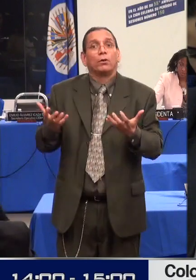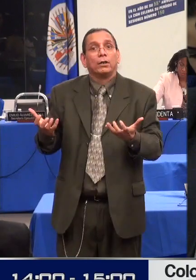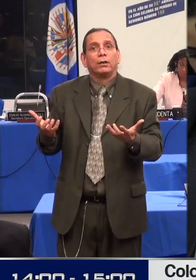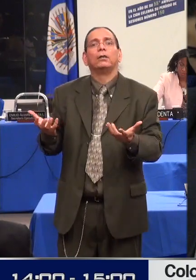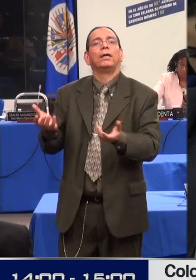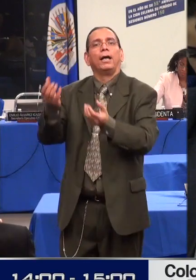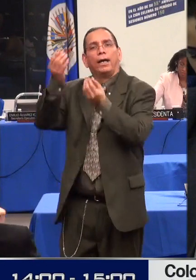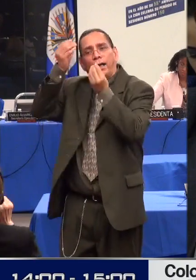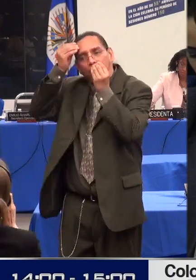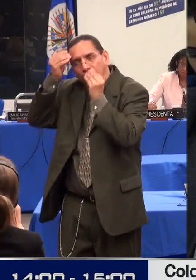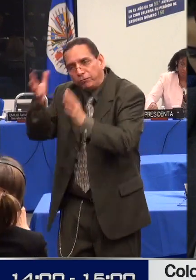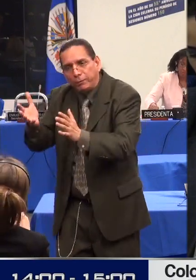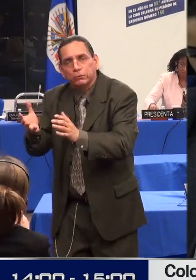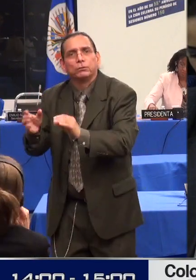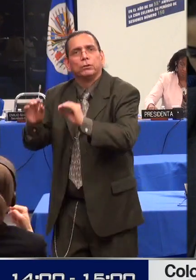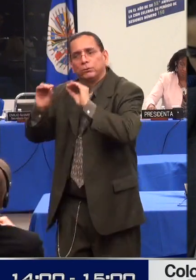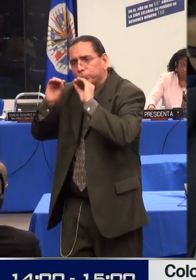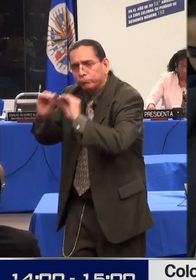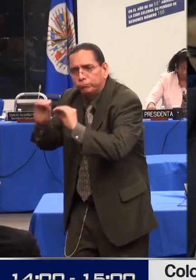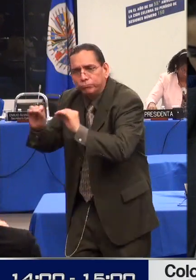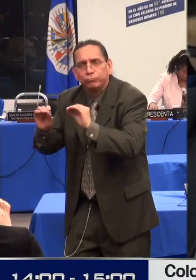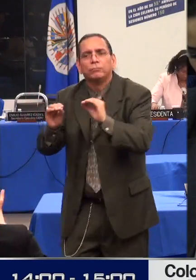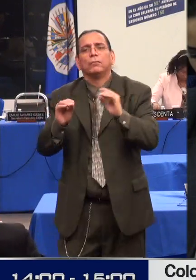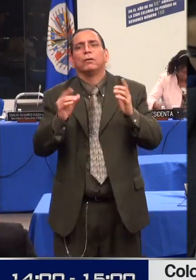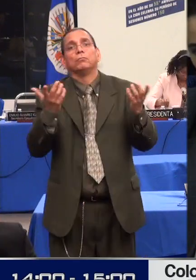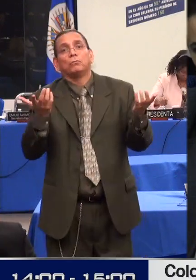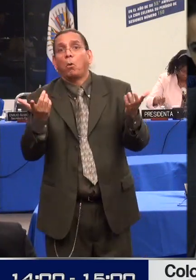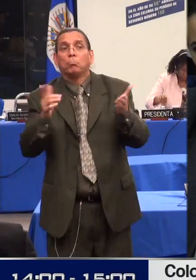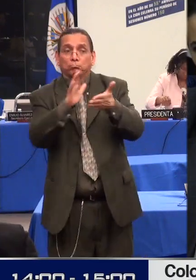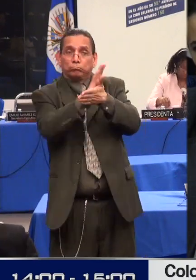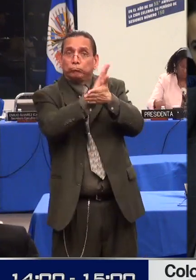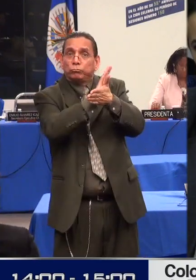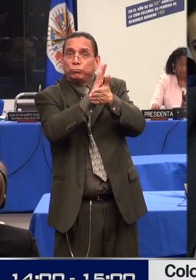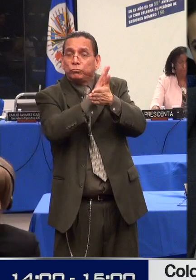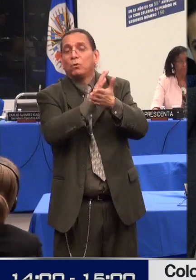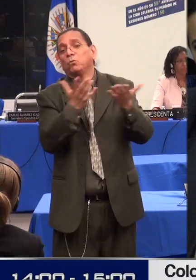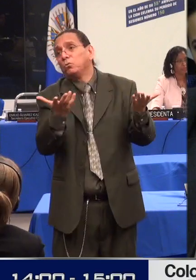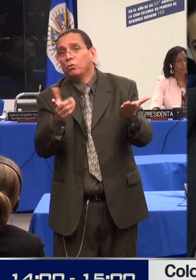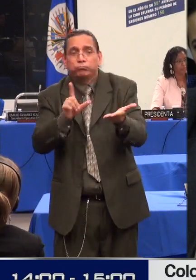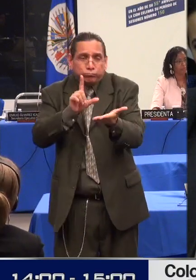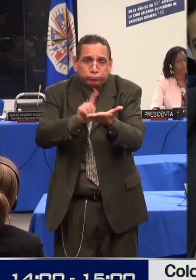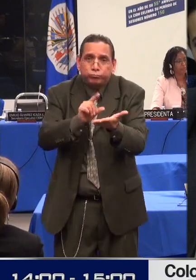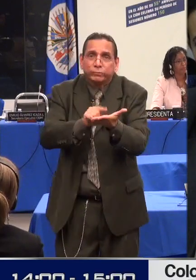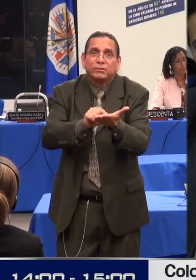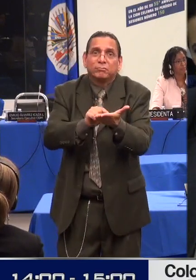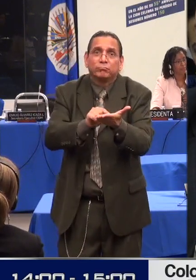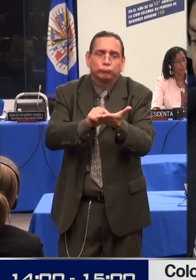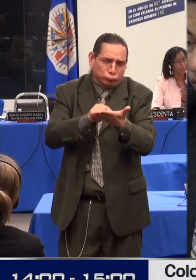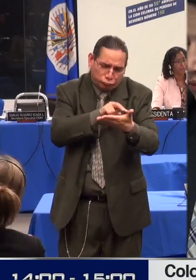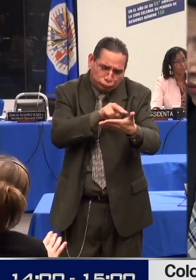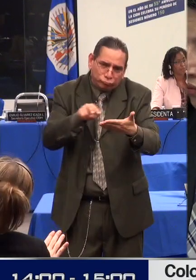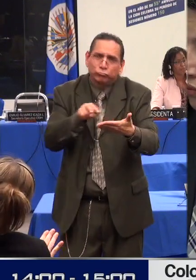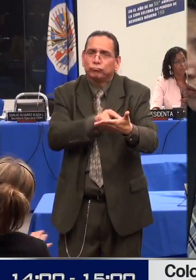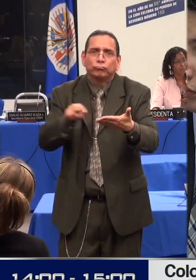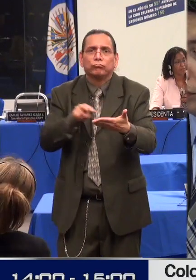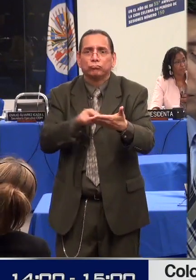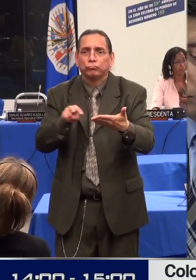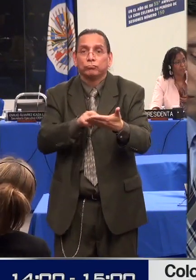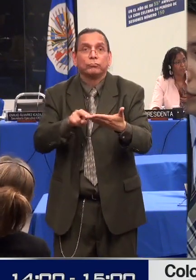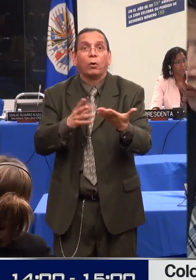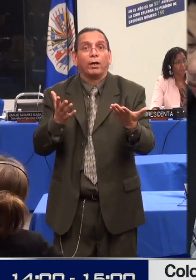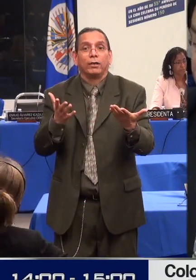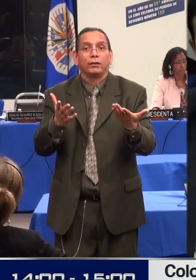no todos en formatos accesibles o con adaptaciones para las personas con discapacidad. Sin embargo, sobresalen